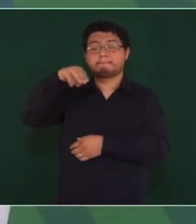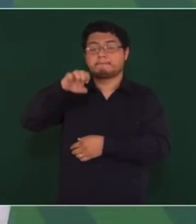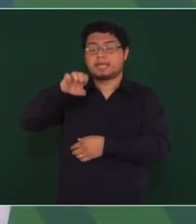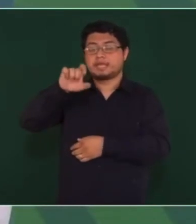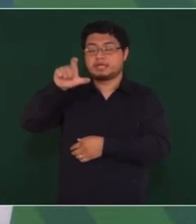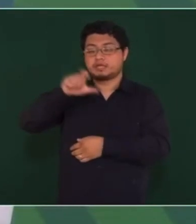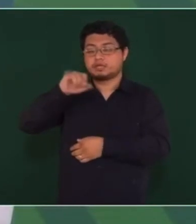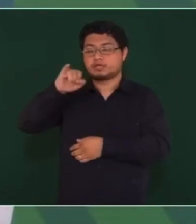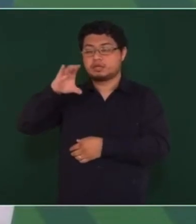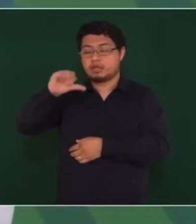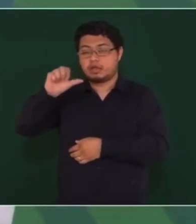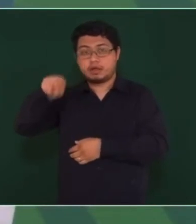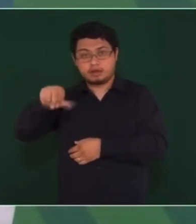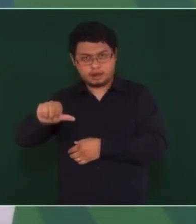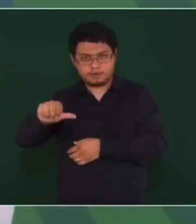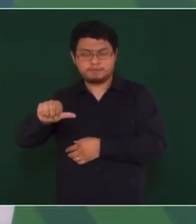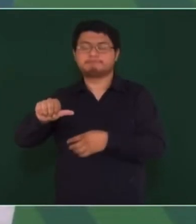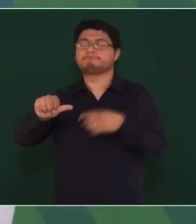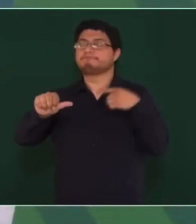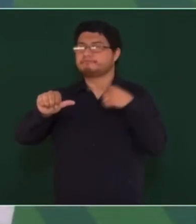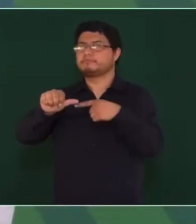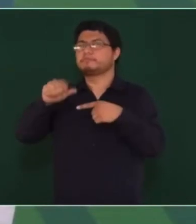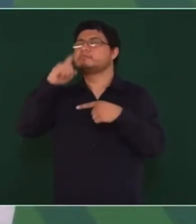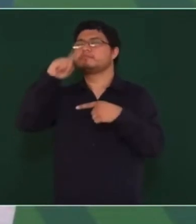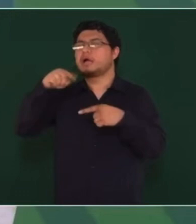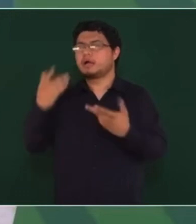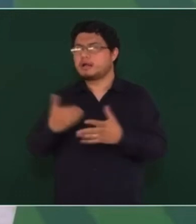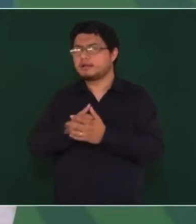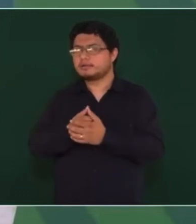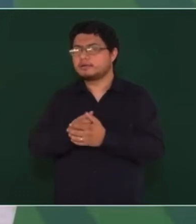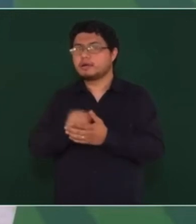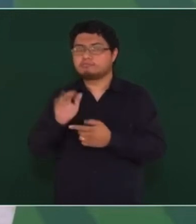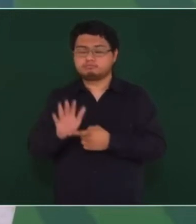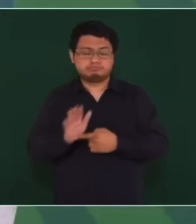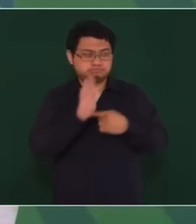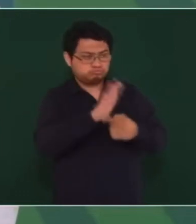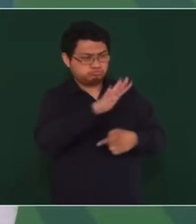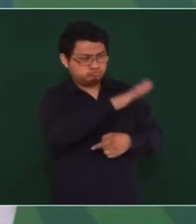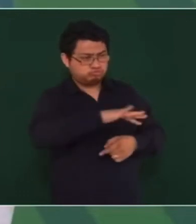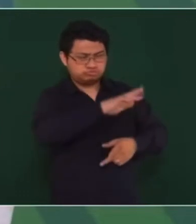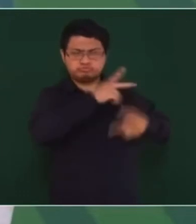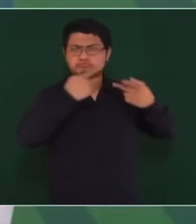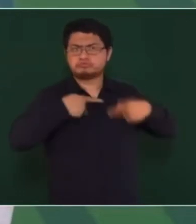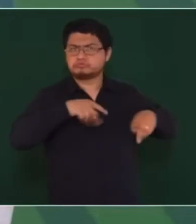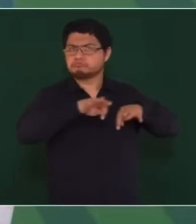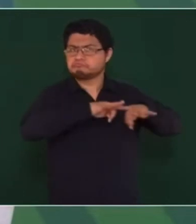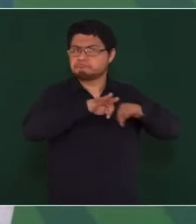para presentar a los trabajadores que ya aceptaron,